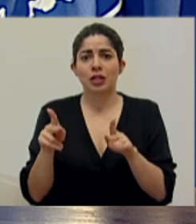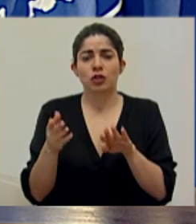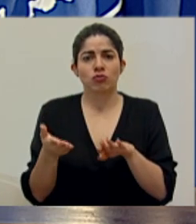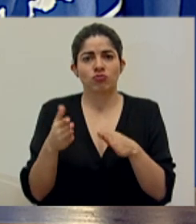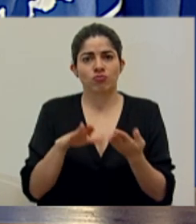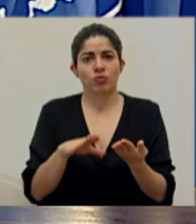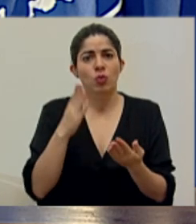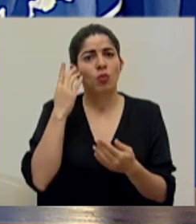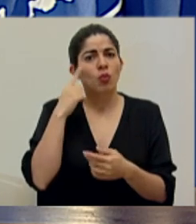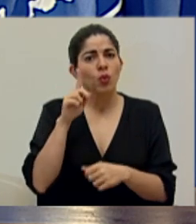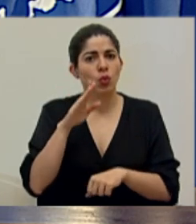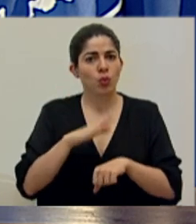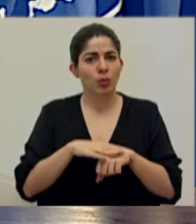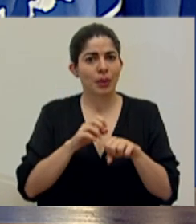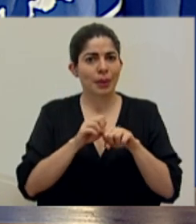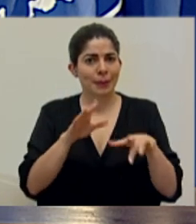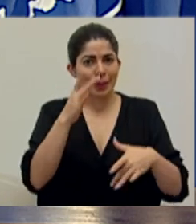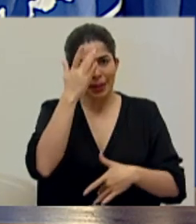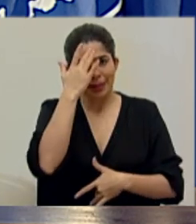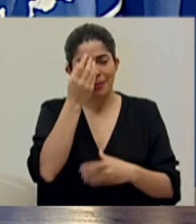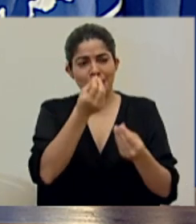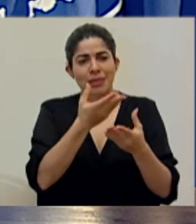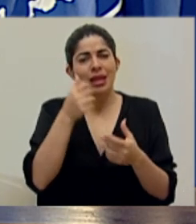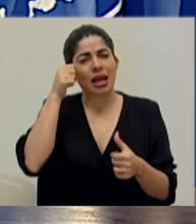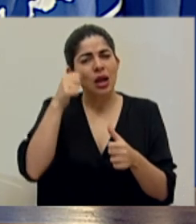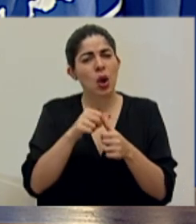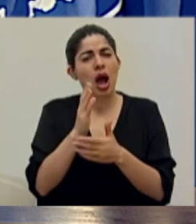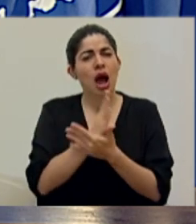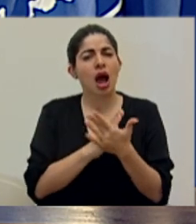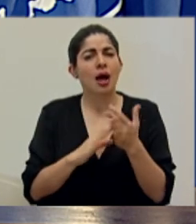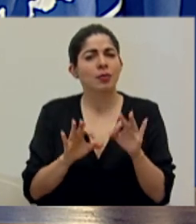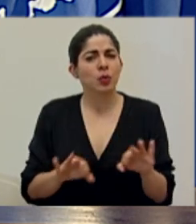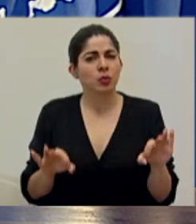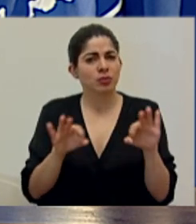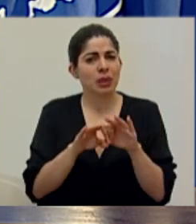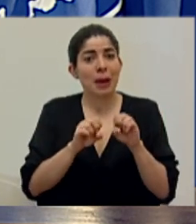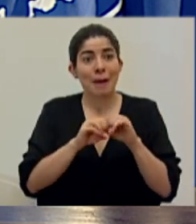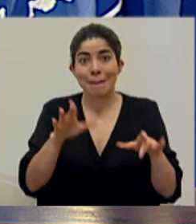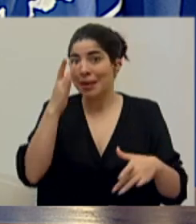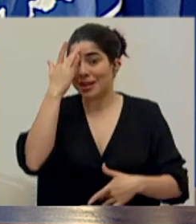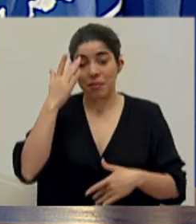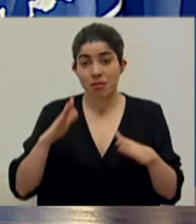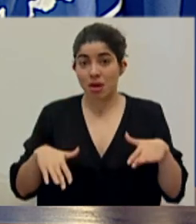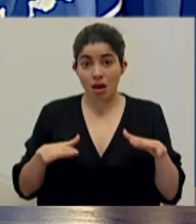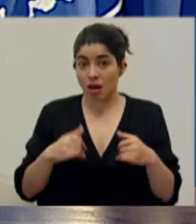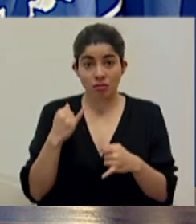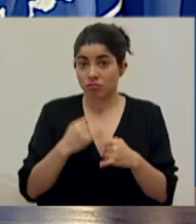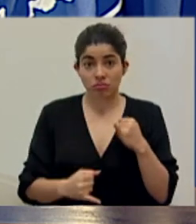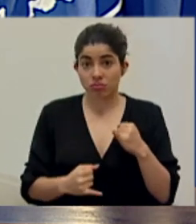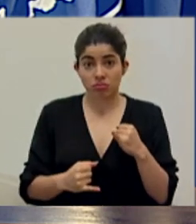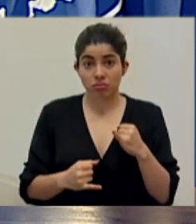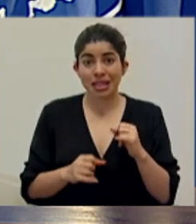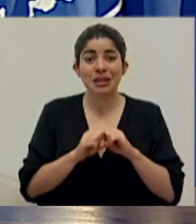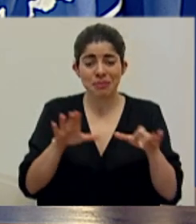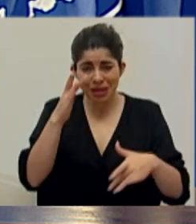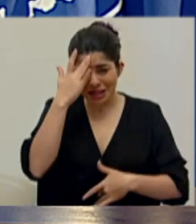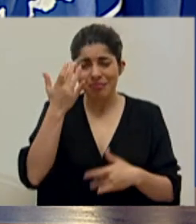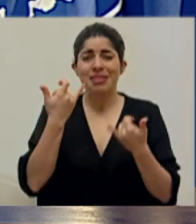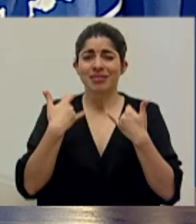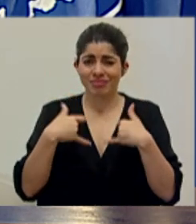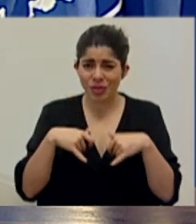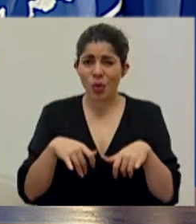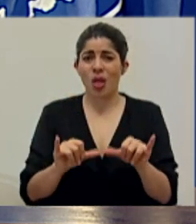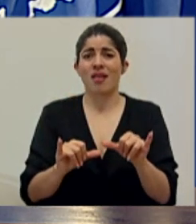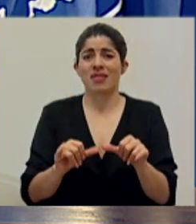por la pandemia y nos recuerdan algo fundamental. La pandemia no ha acabado, la pandemia sigue vigente